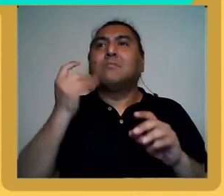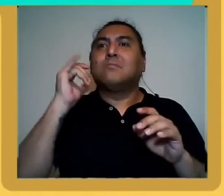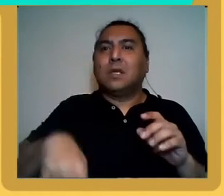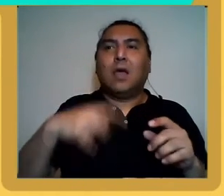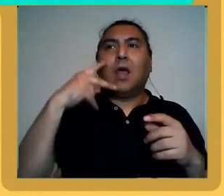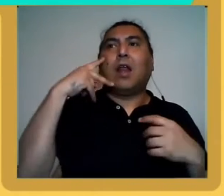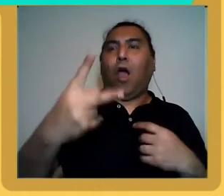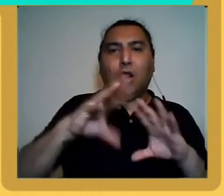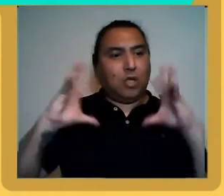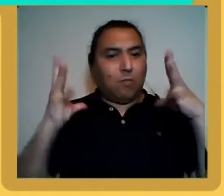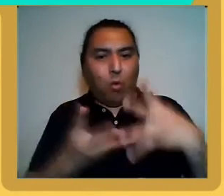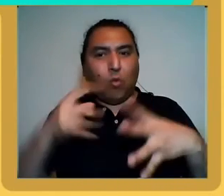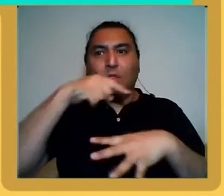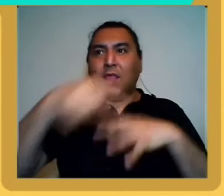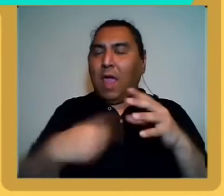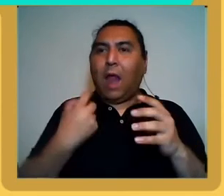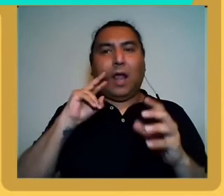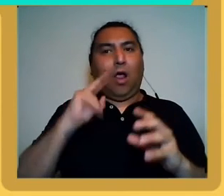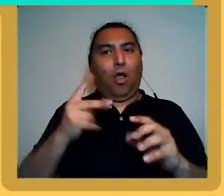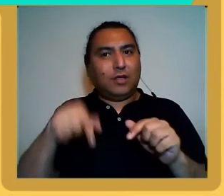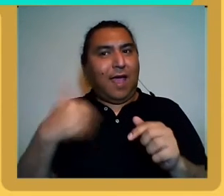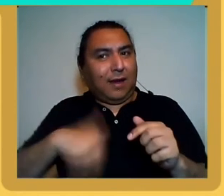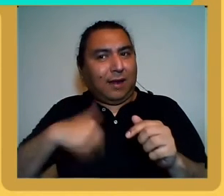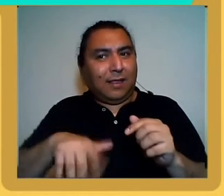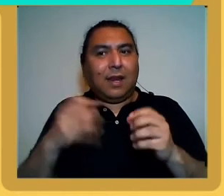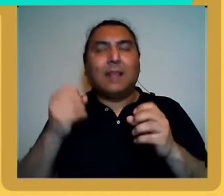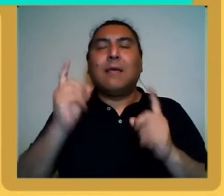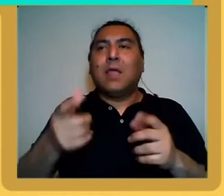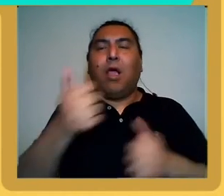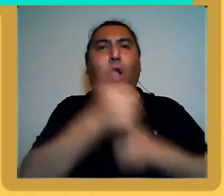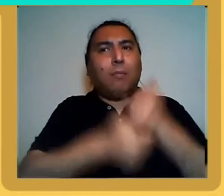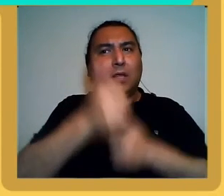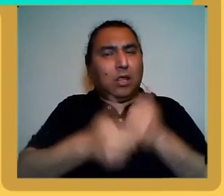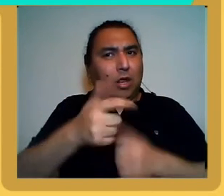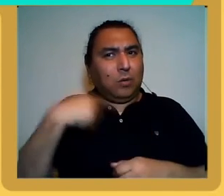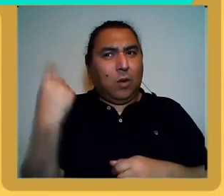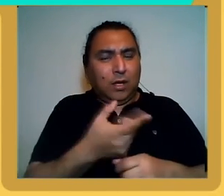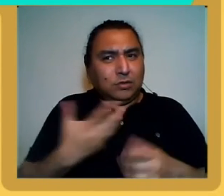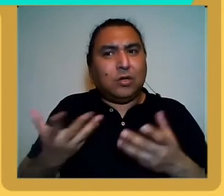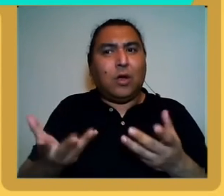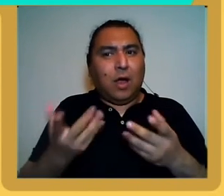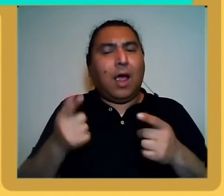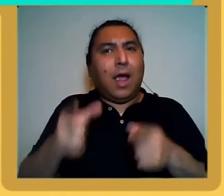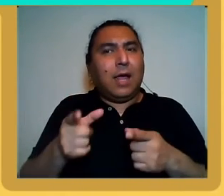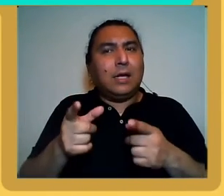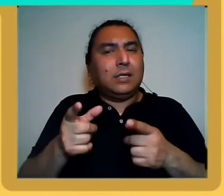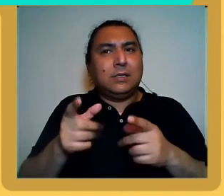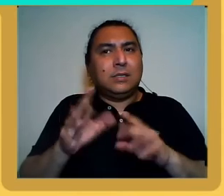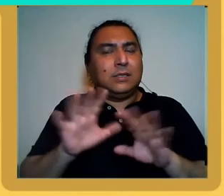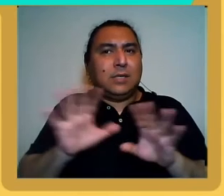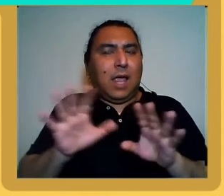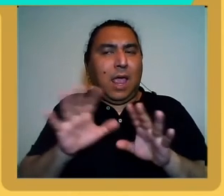y, bueno, ahí fue la década donde muchos de nuestros competidores tradicionales salieron del negocio por problemas